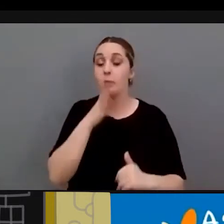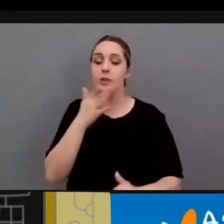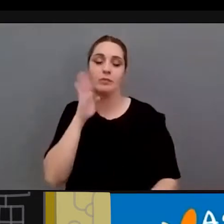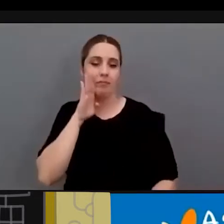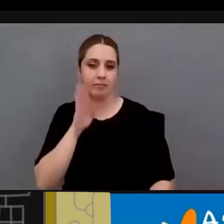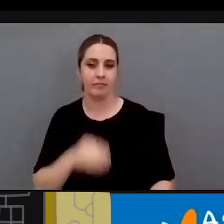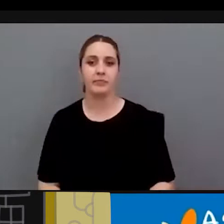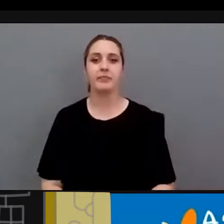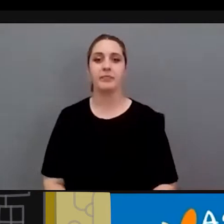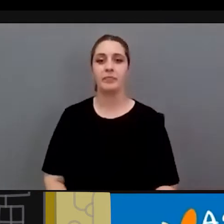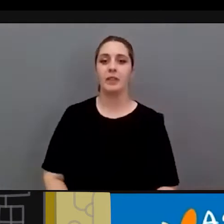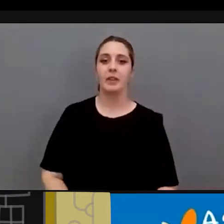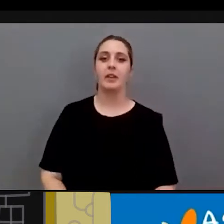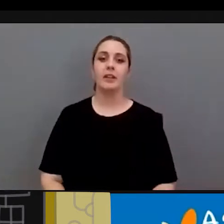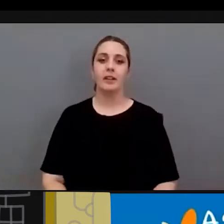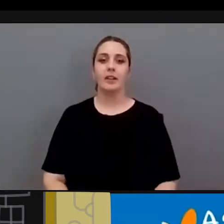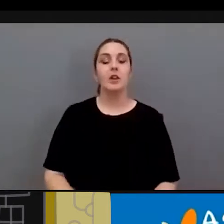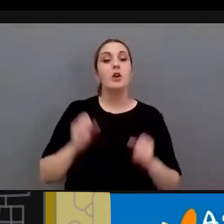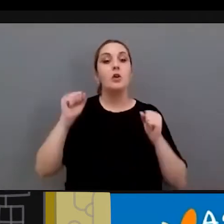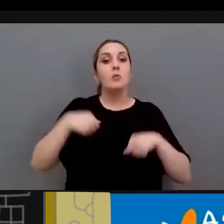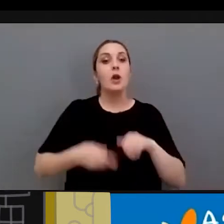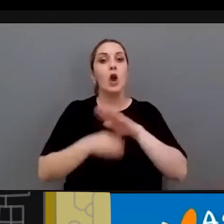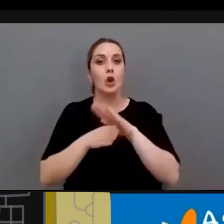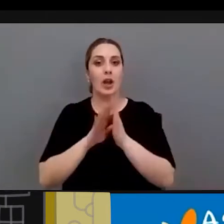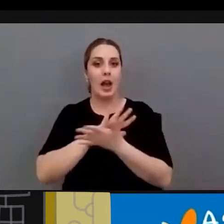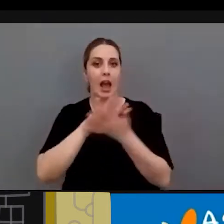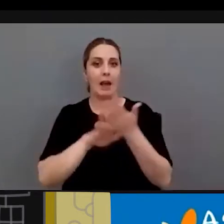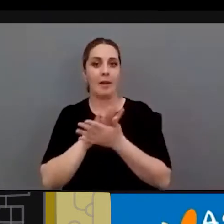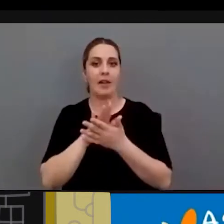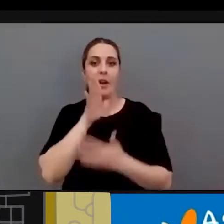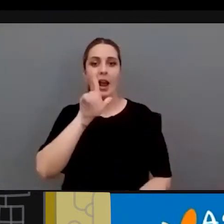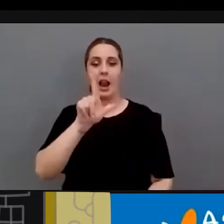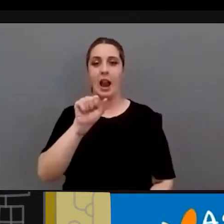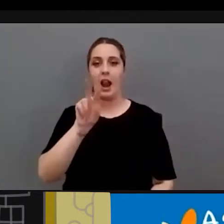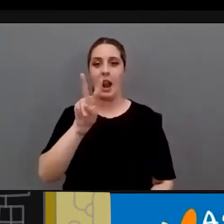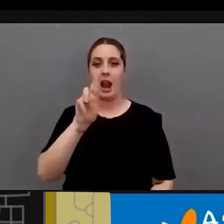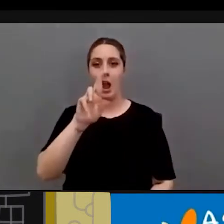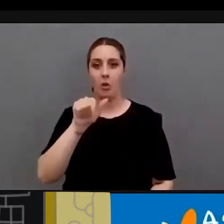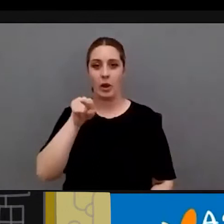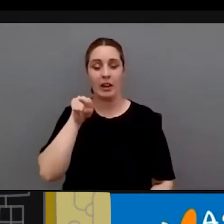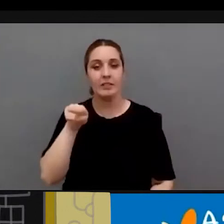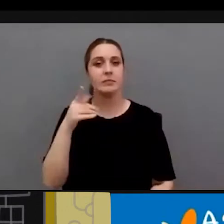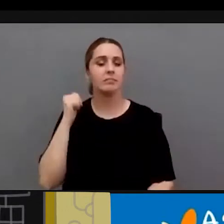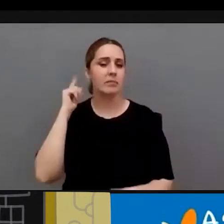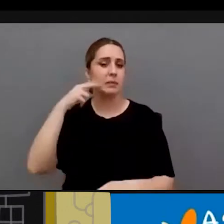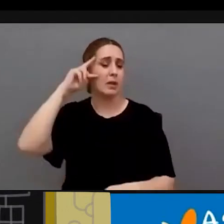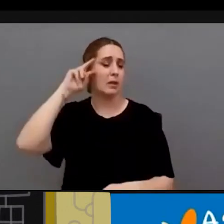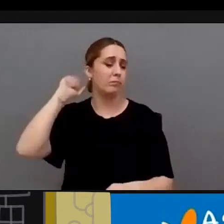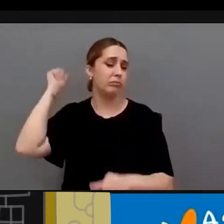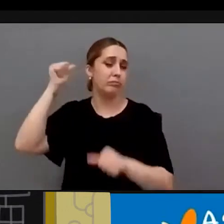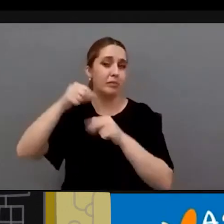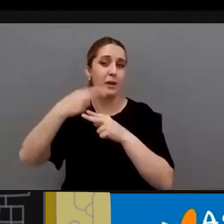Bueno, vamos seguir la conversación. este caso con Laura. Como decía Laura, tiene una larga experiencia política